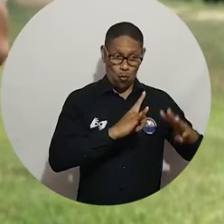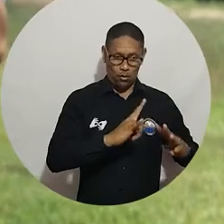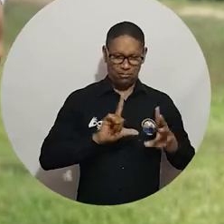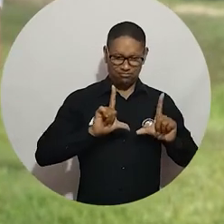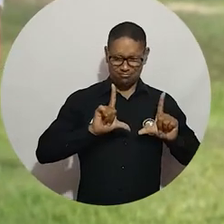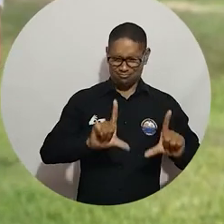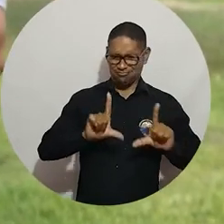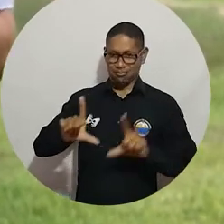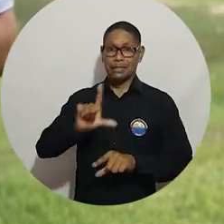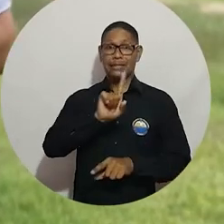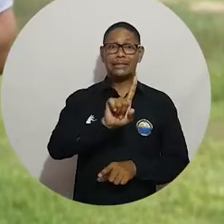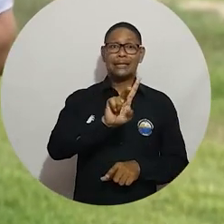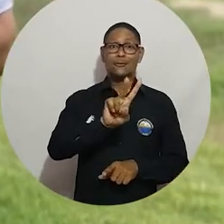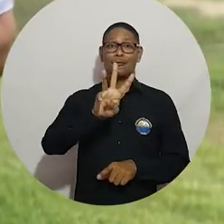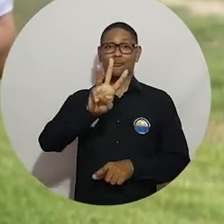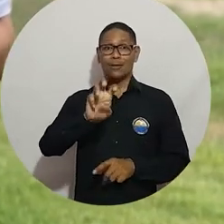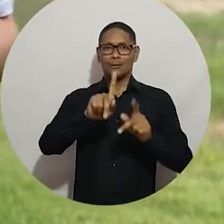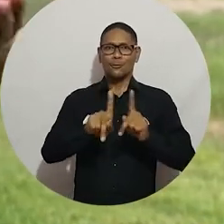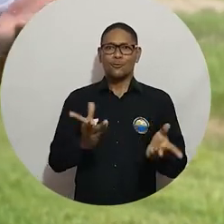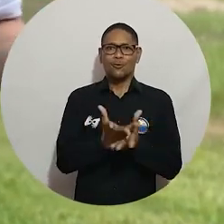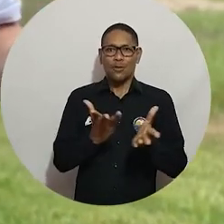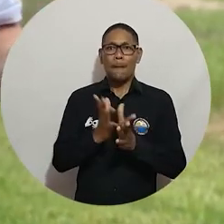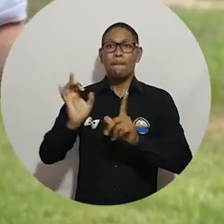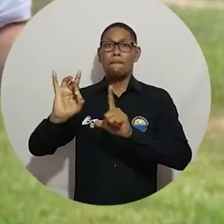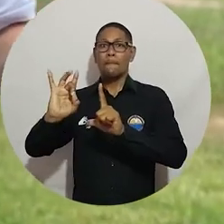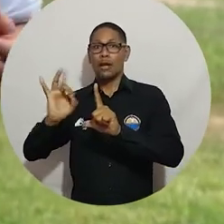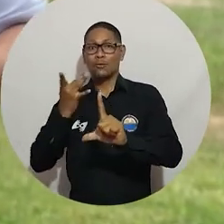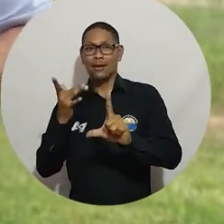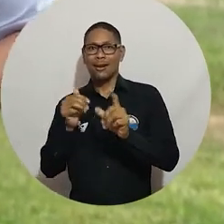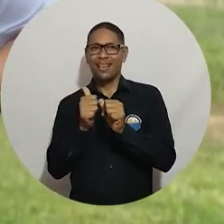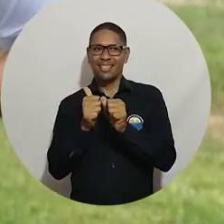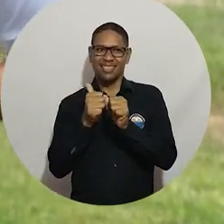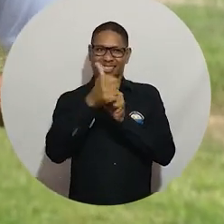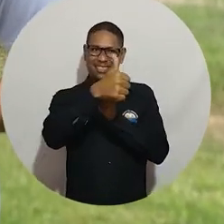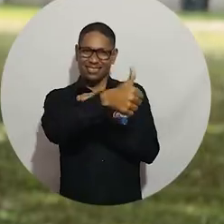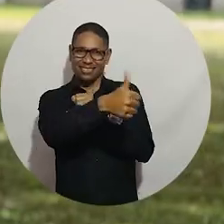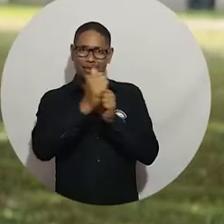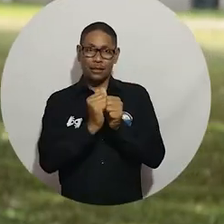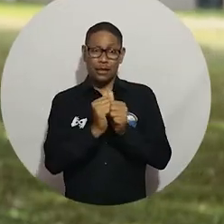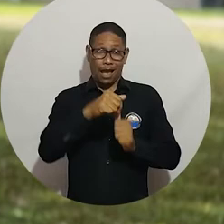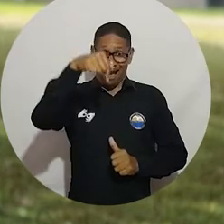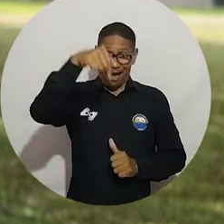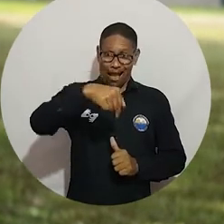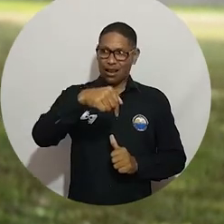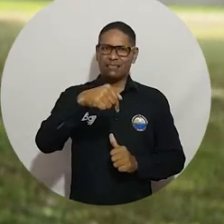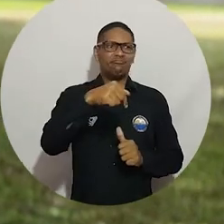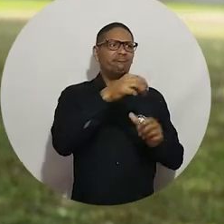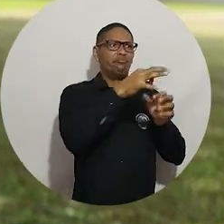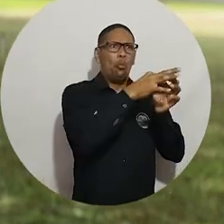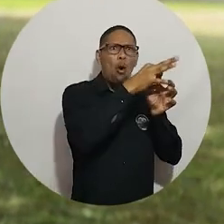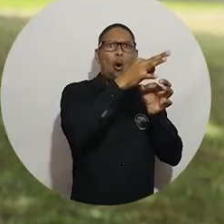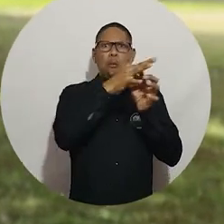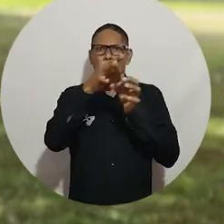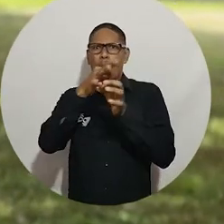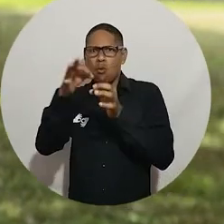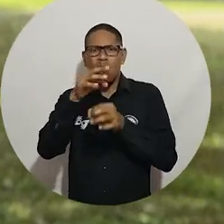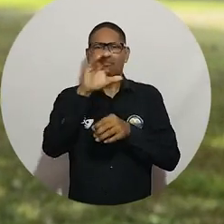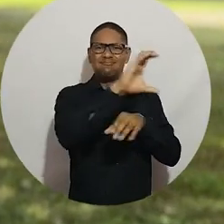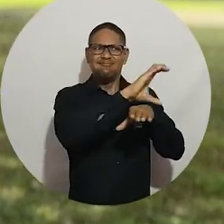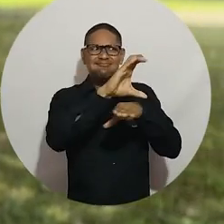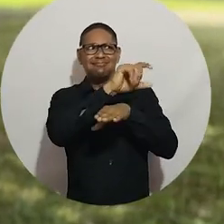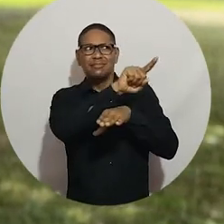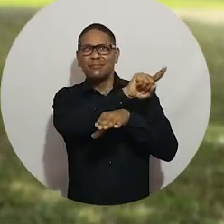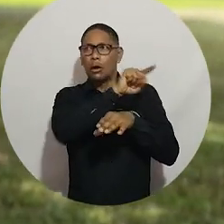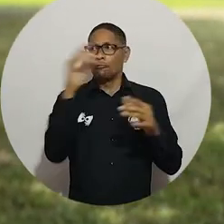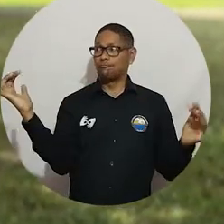Unimagdalena graduó a 128 estudiantes de la modalidad virtual y a distancia. Hasta el campus principal de la Alma Mater llegaron desde